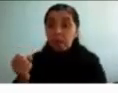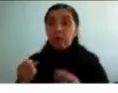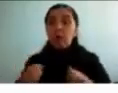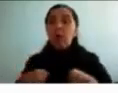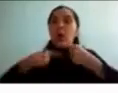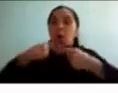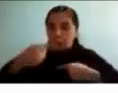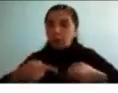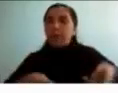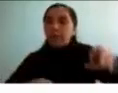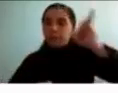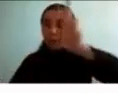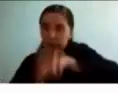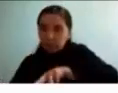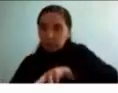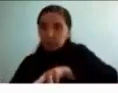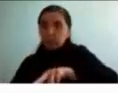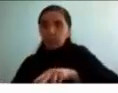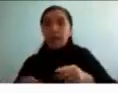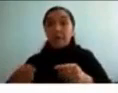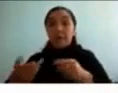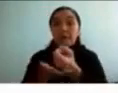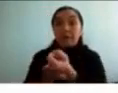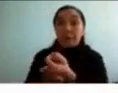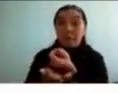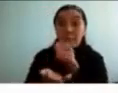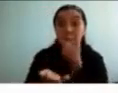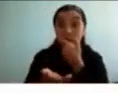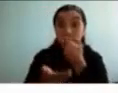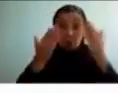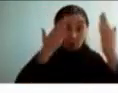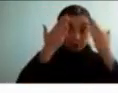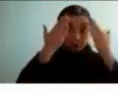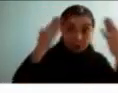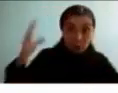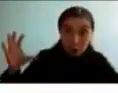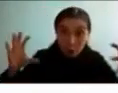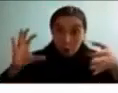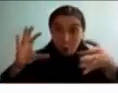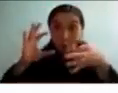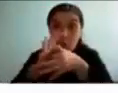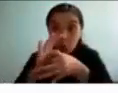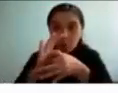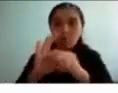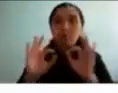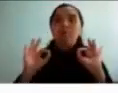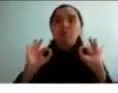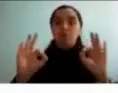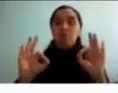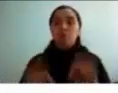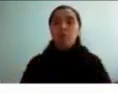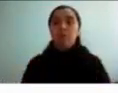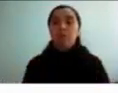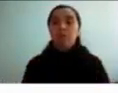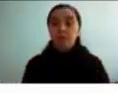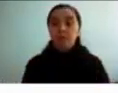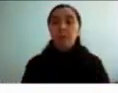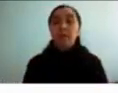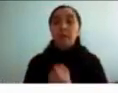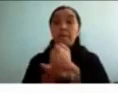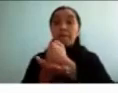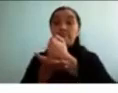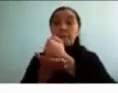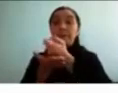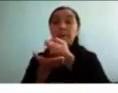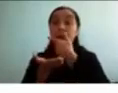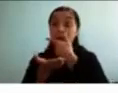enseña como responder ante determinadas situaciones la medicación mitiga los